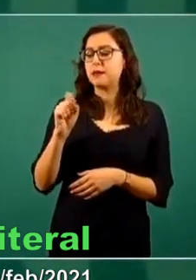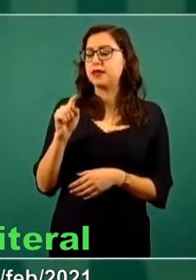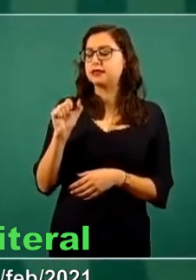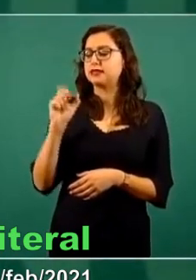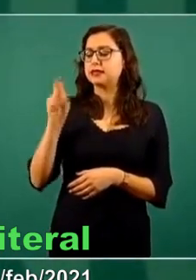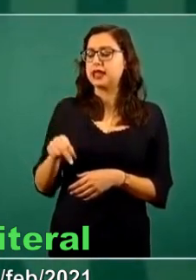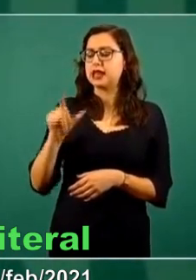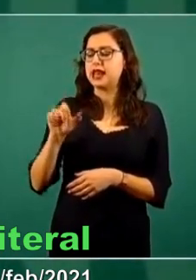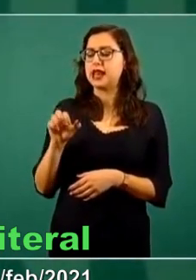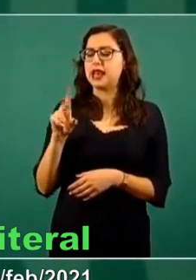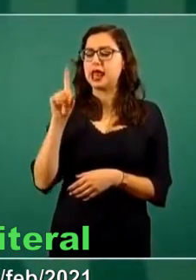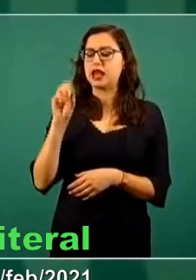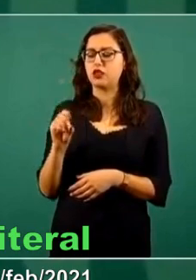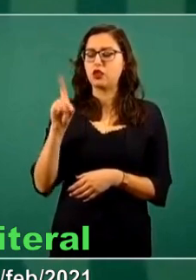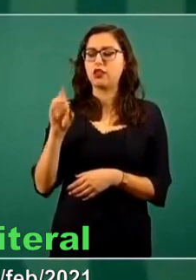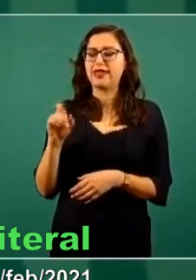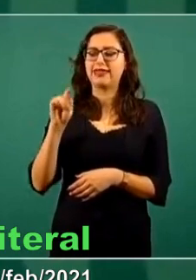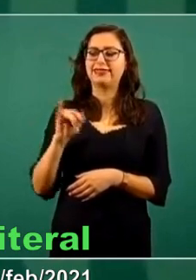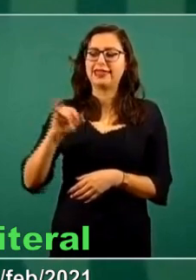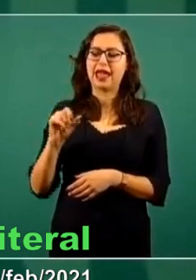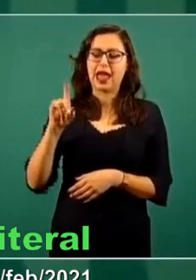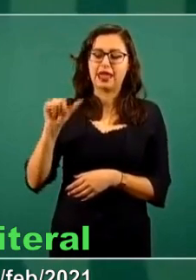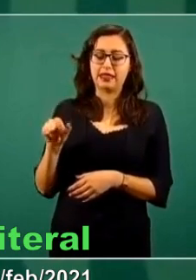regule con la prensa.